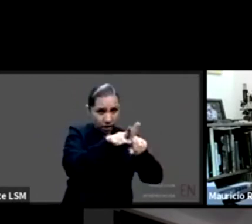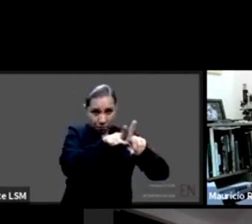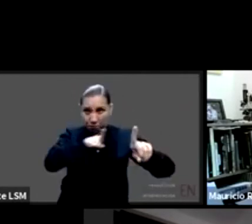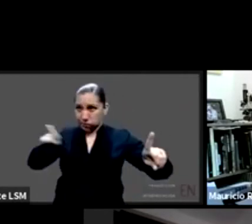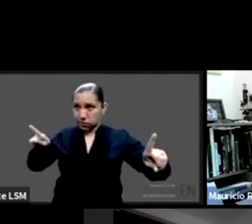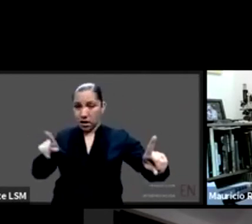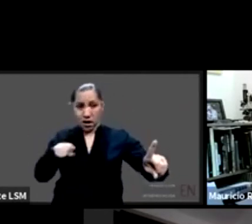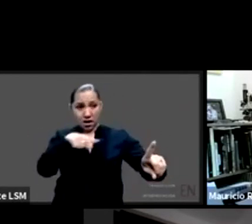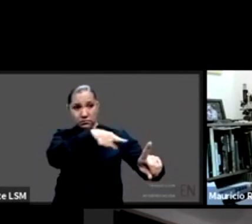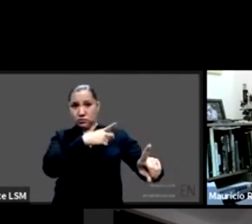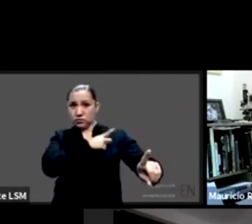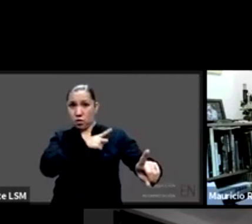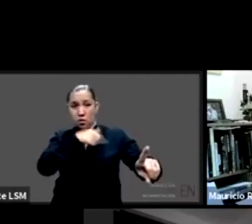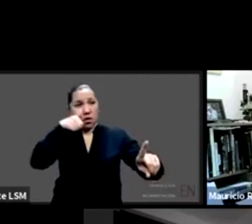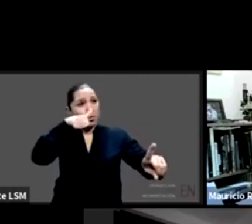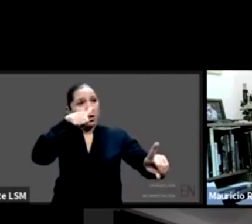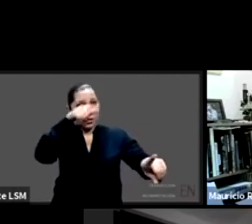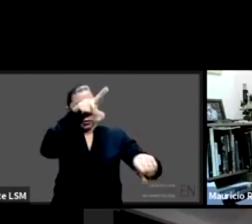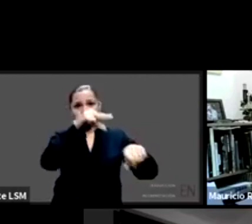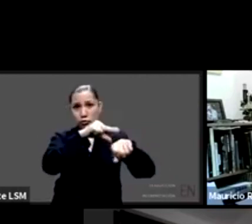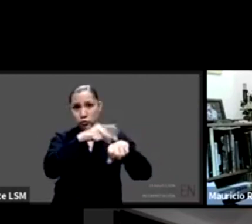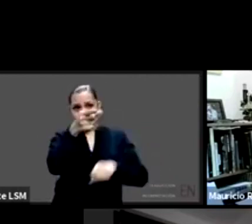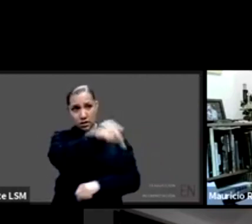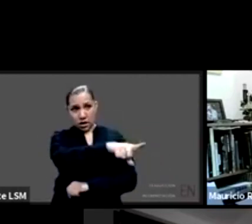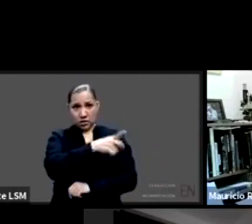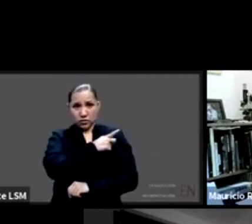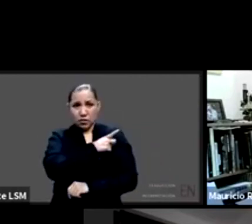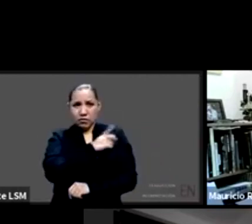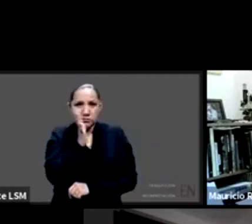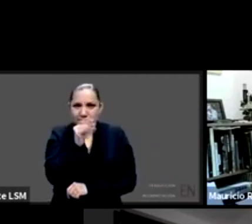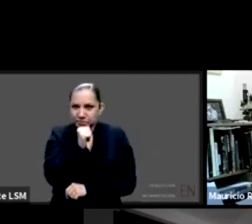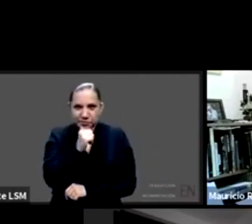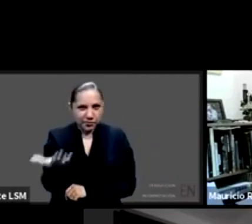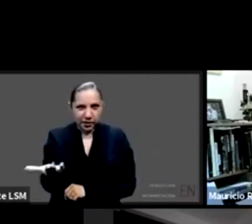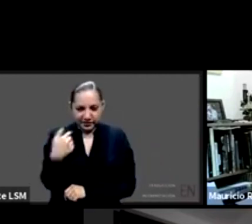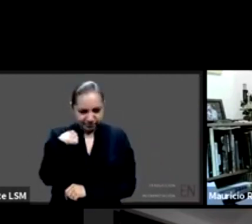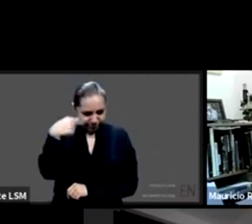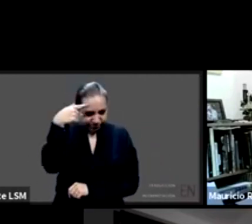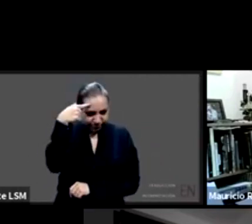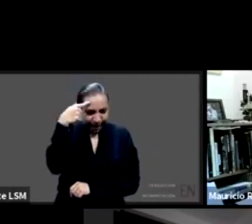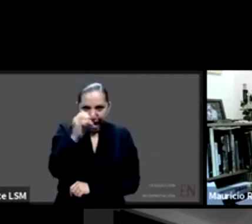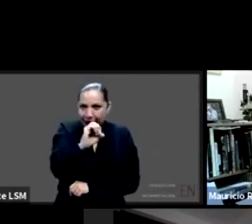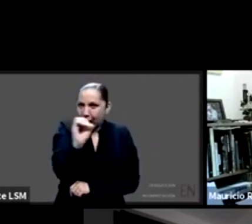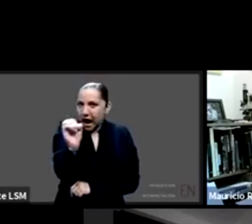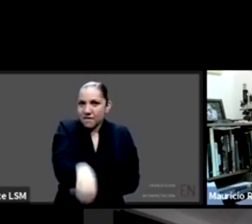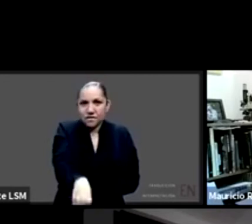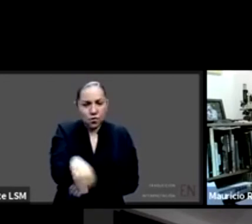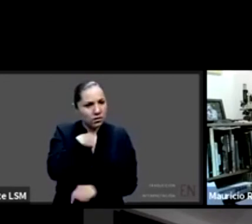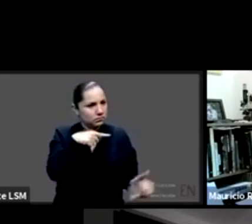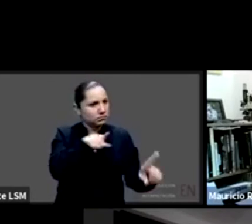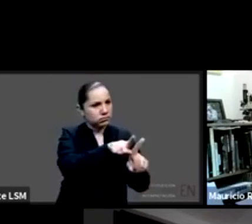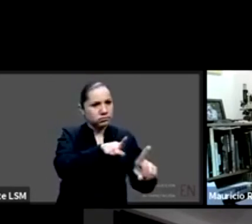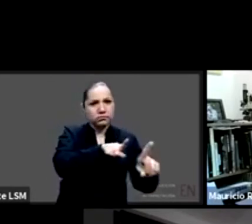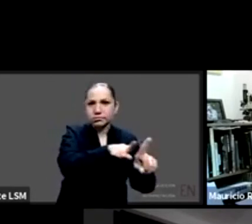porque una persona que tiene una salud